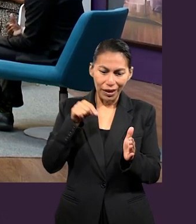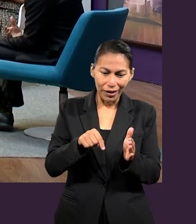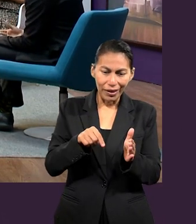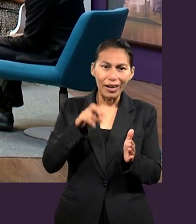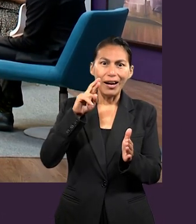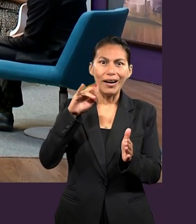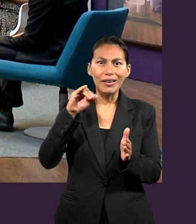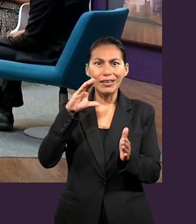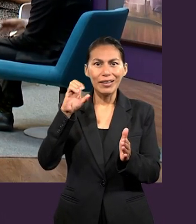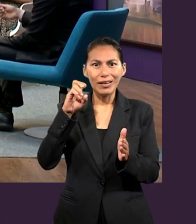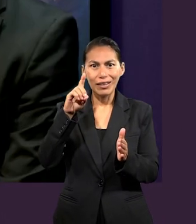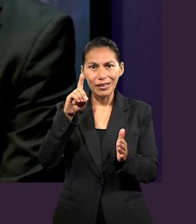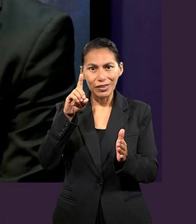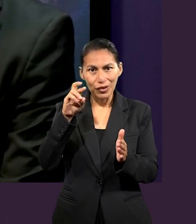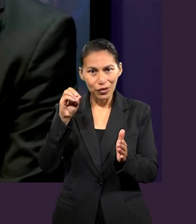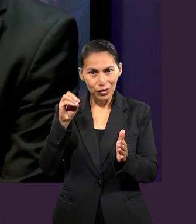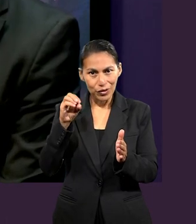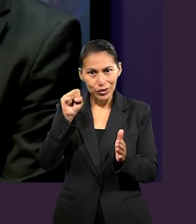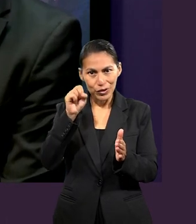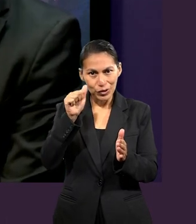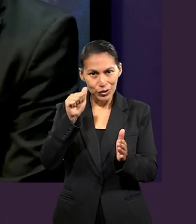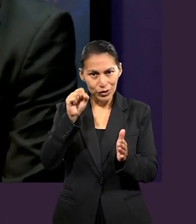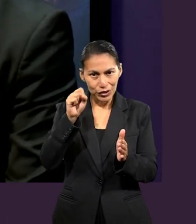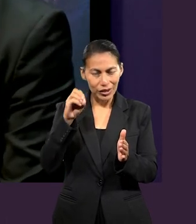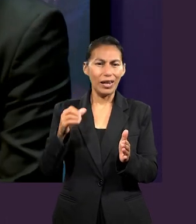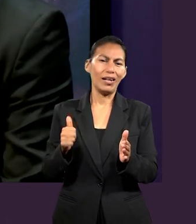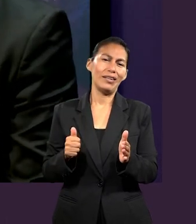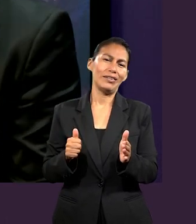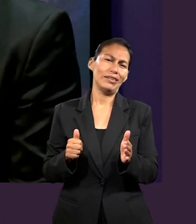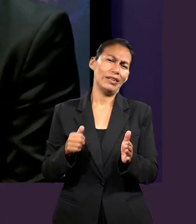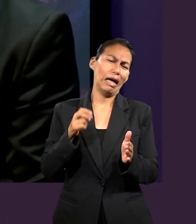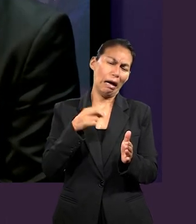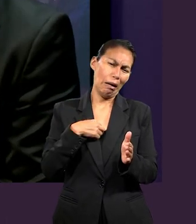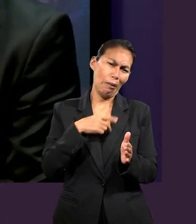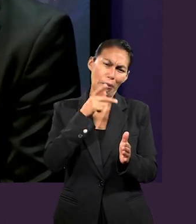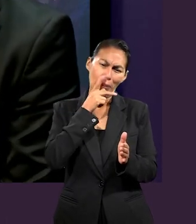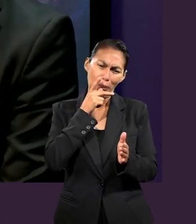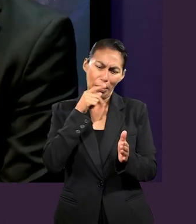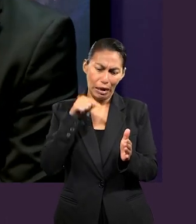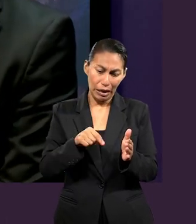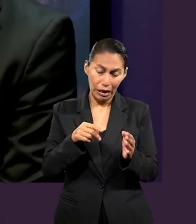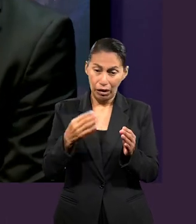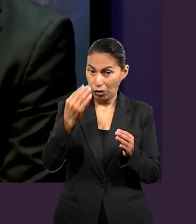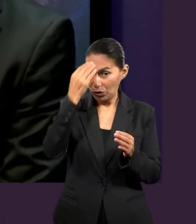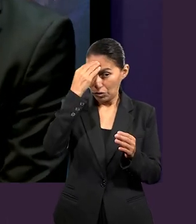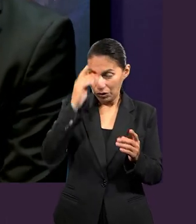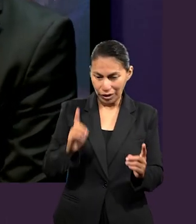Ricardo Sosa. Ya. Y estaba ahí desde el principio y mis padres se tenían que conocer por una razón.